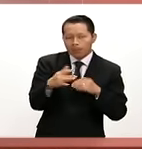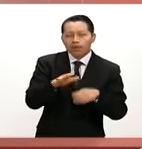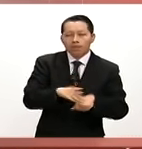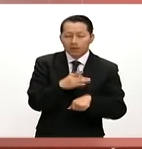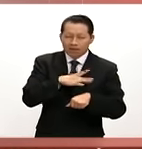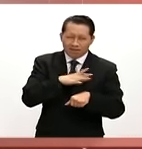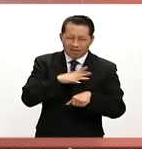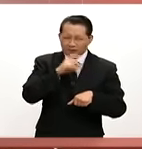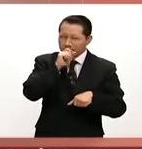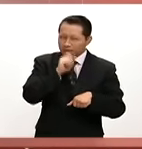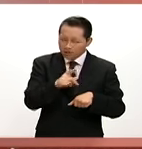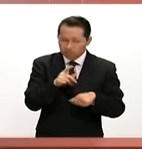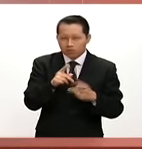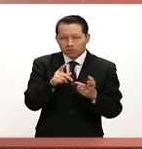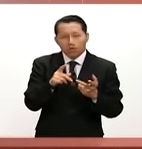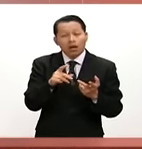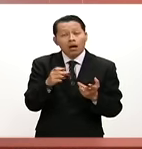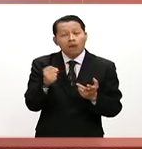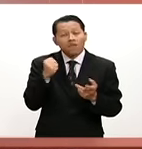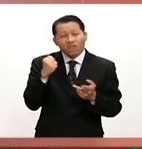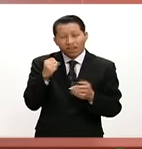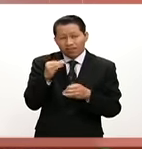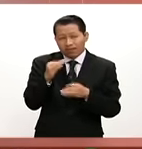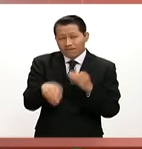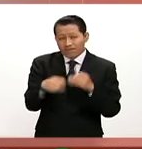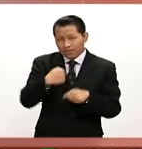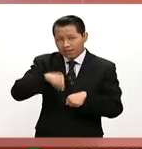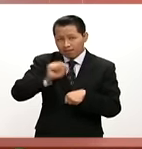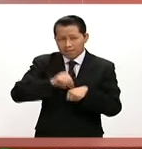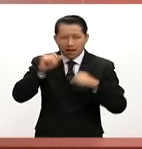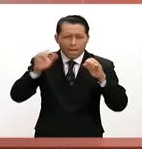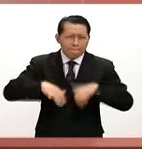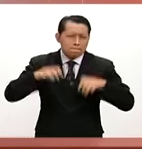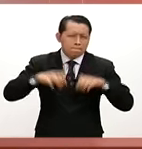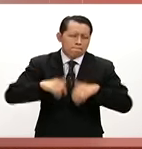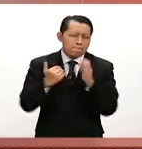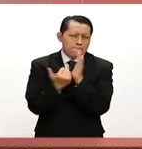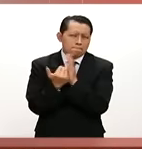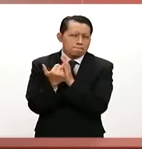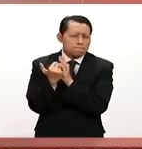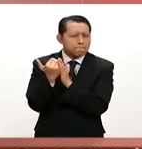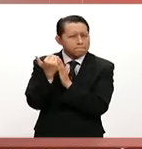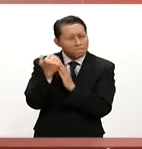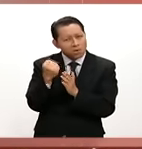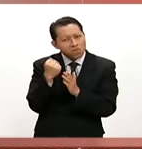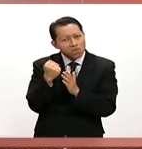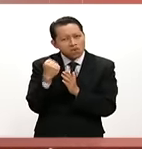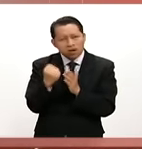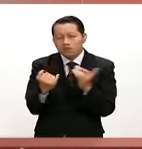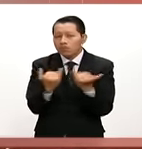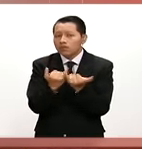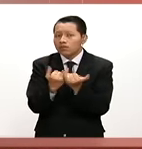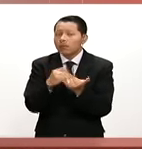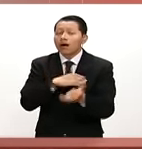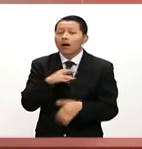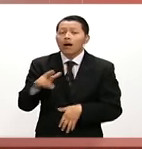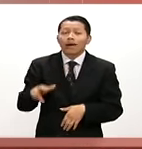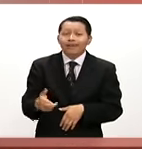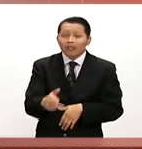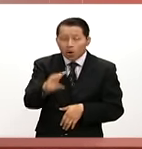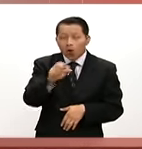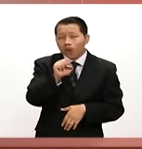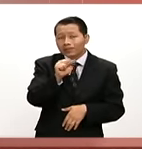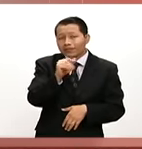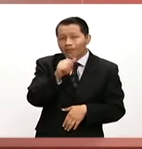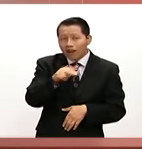lluvias que se registraron durante el fin de semana y por las constantes precipitaciones, provocó el desbordamiento del río de la